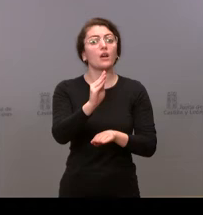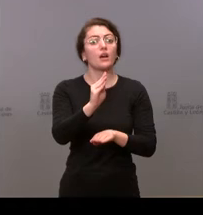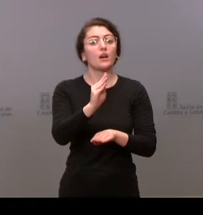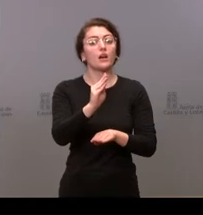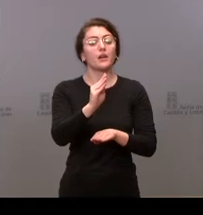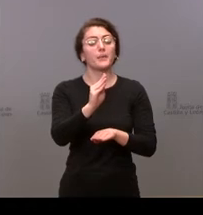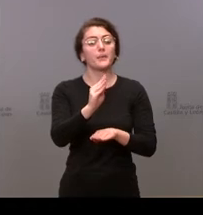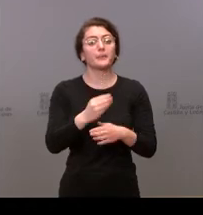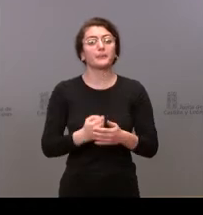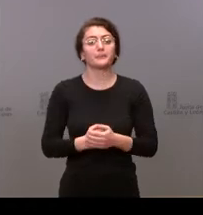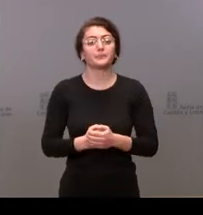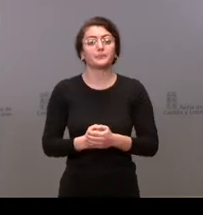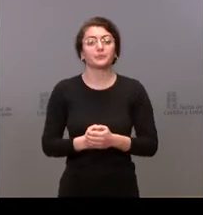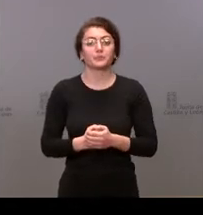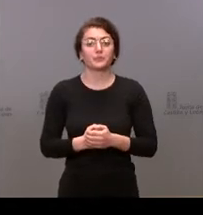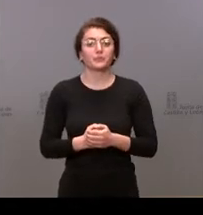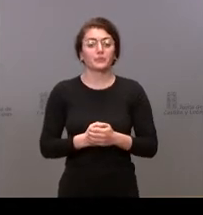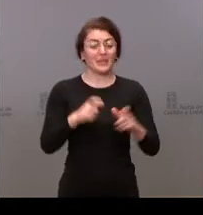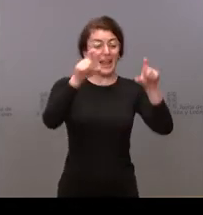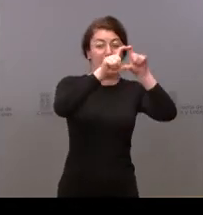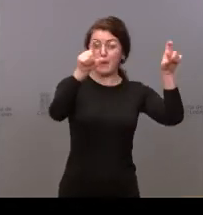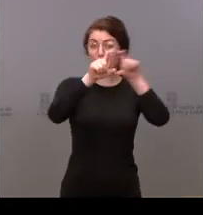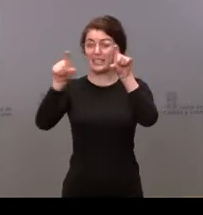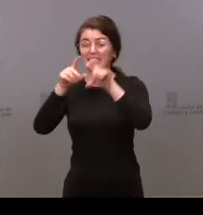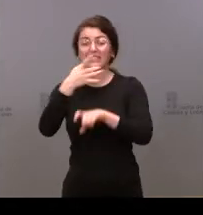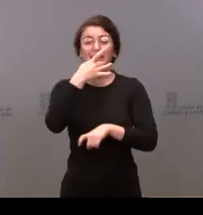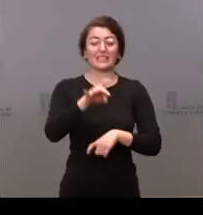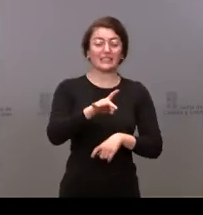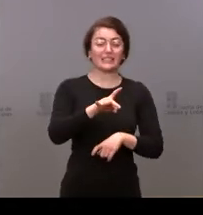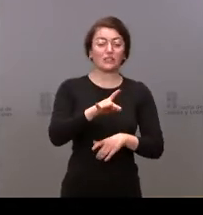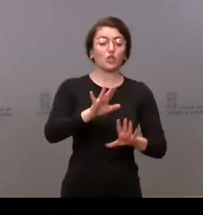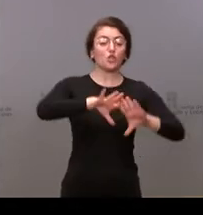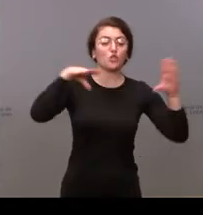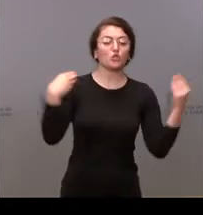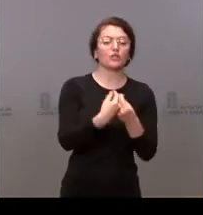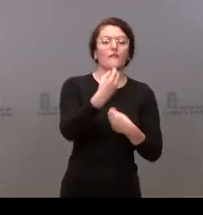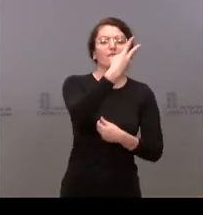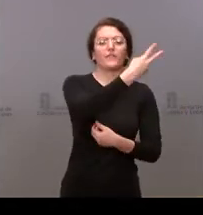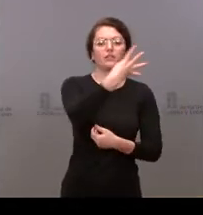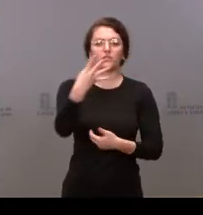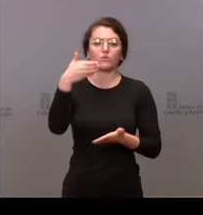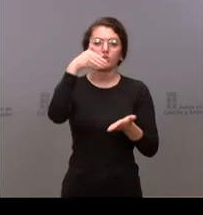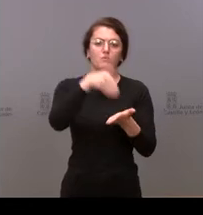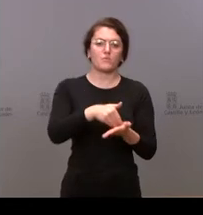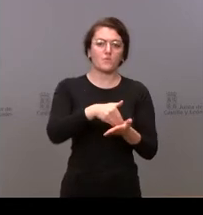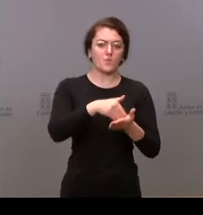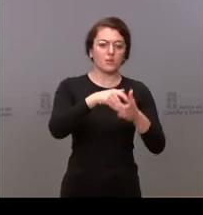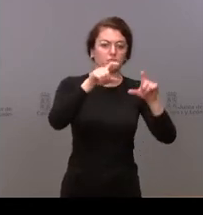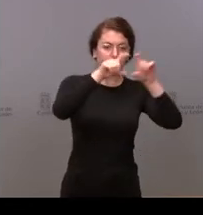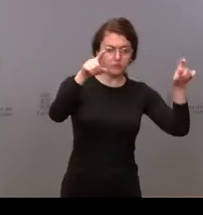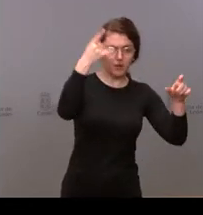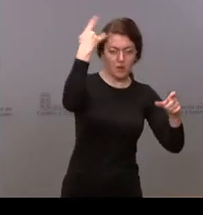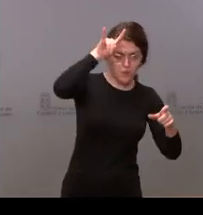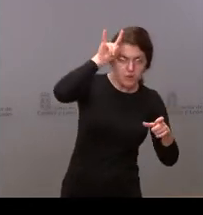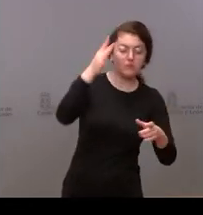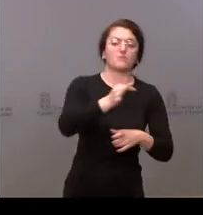empresas, estamos hablando de 24.000 explotaciones y 1.400 industrias. Y, en segundo lugar, esta